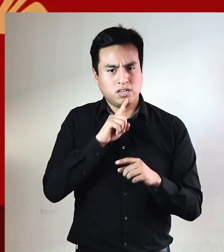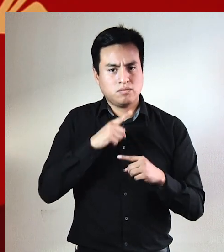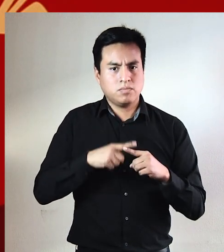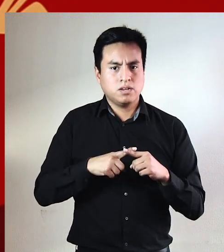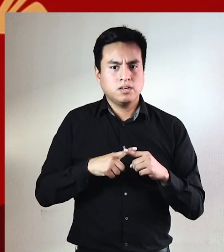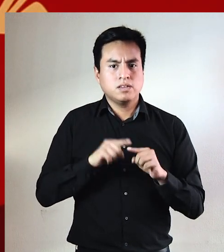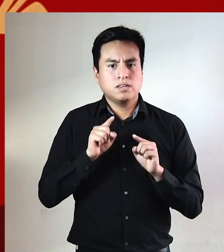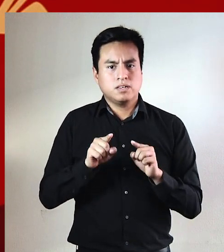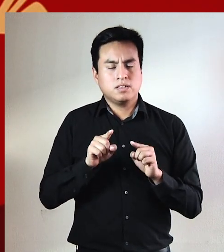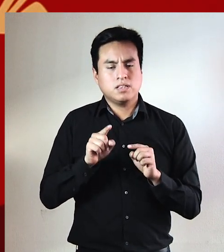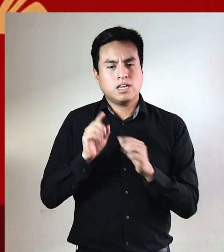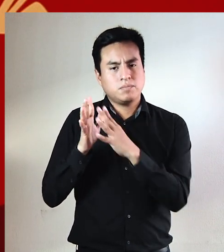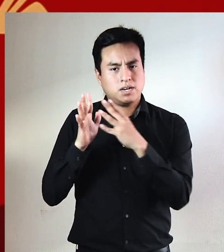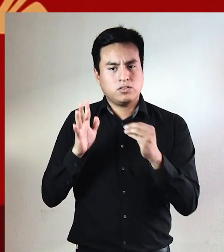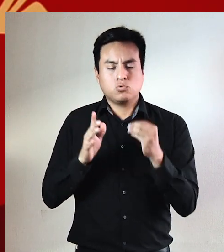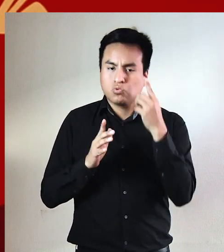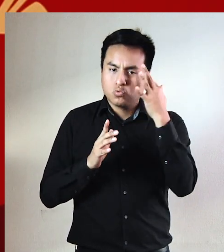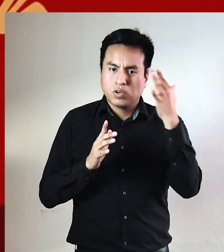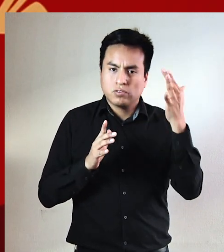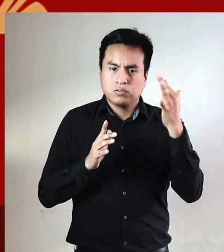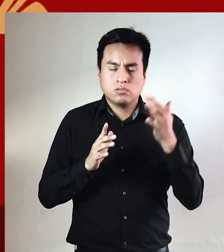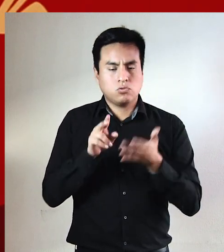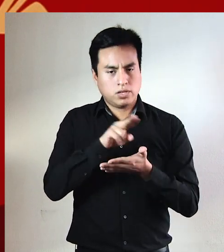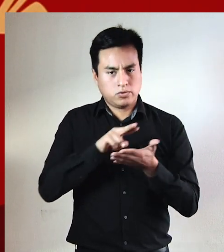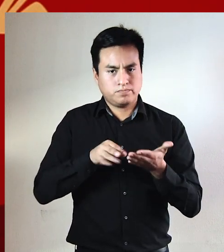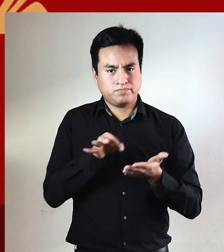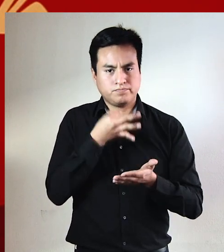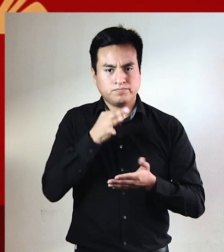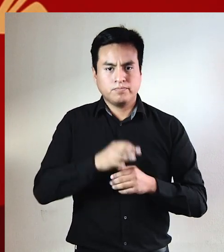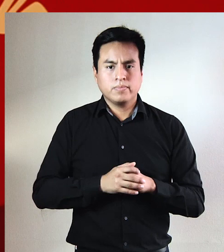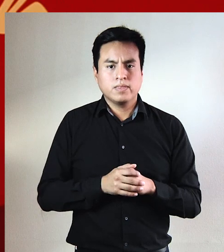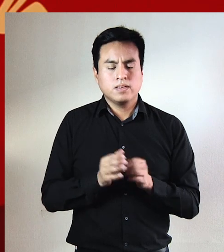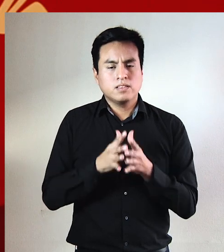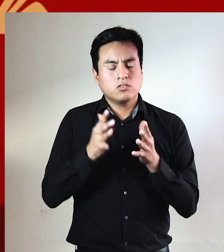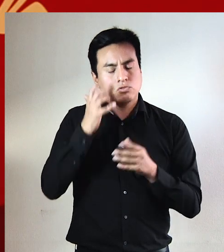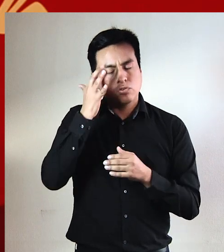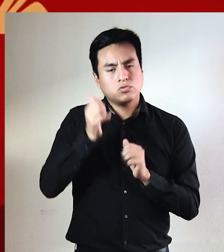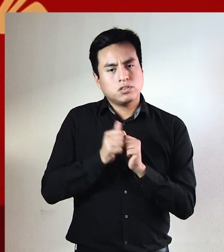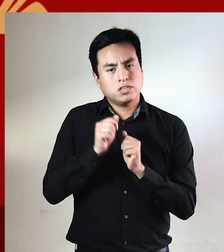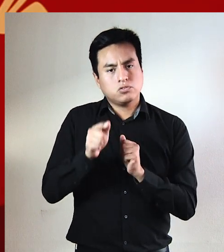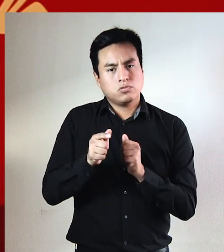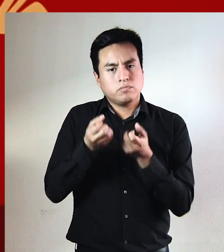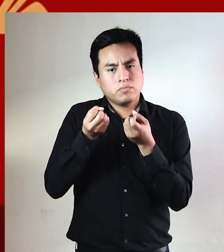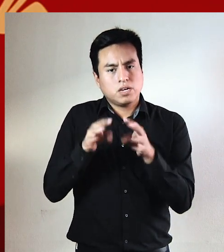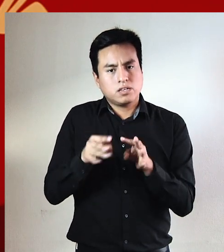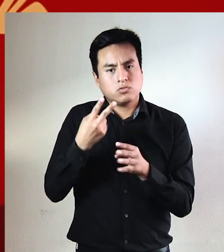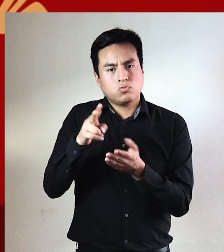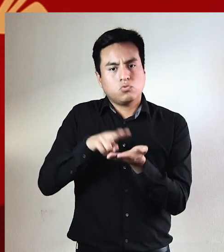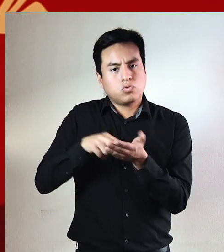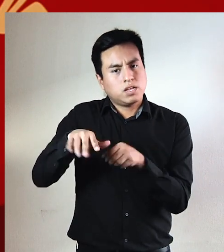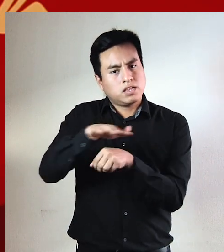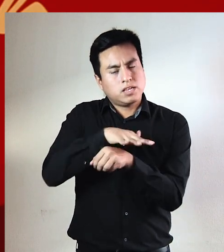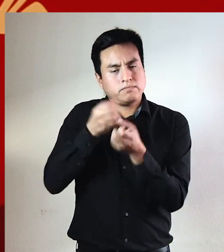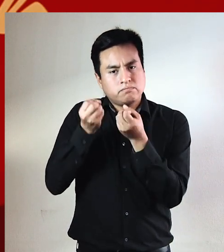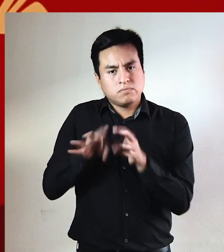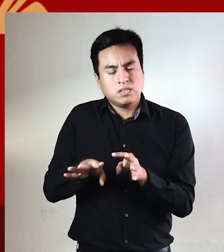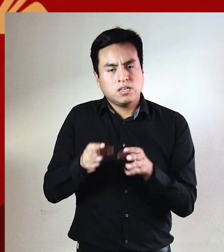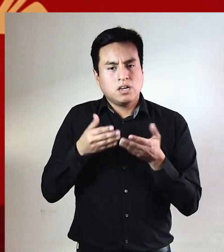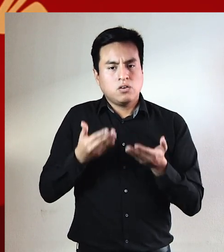y esa es la imagen de un sueño. Lo leo. Tanto soñé contigo que pierdes tu realidad.